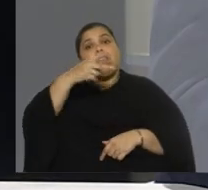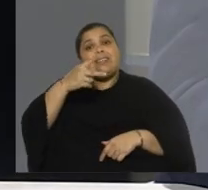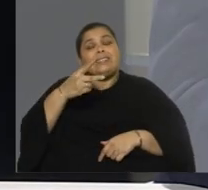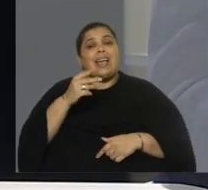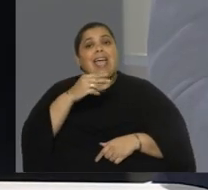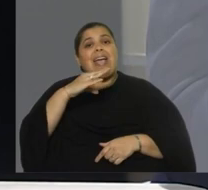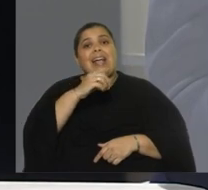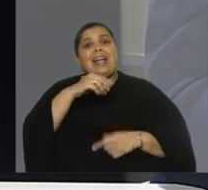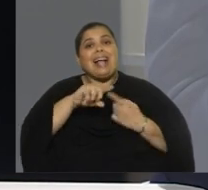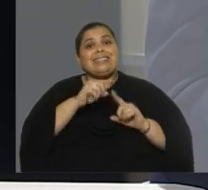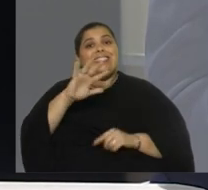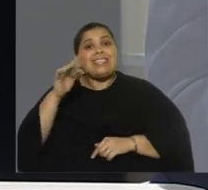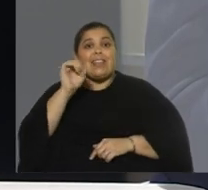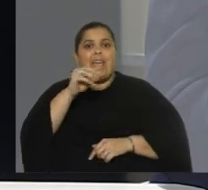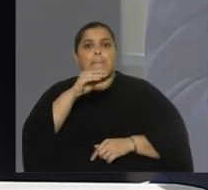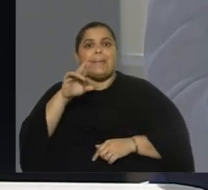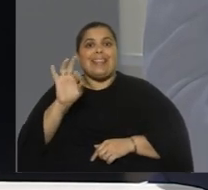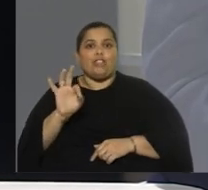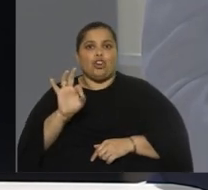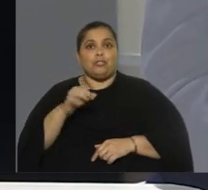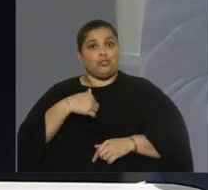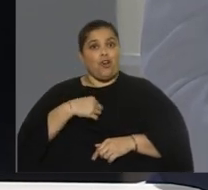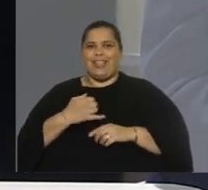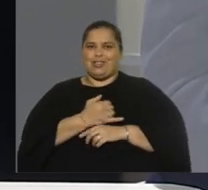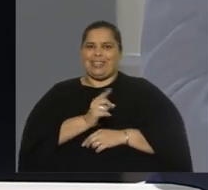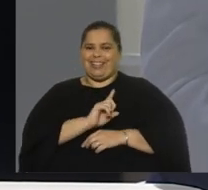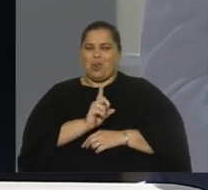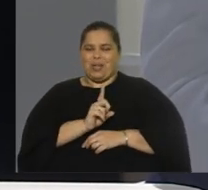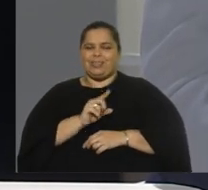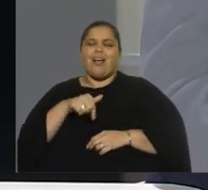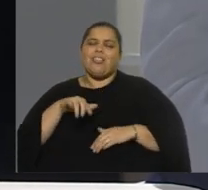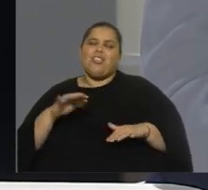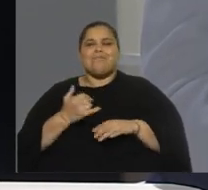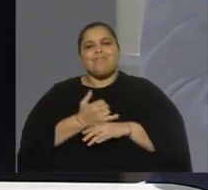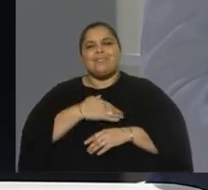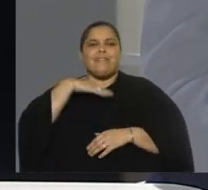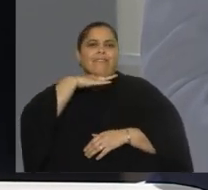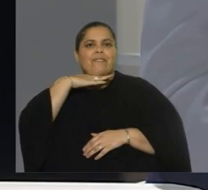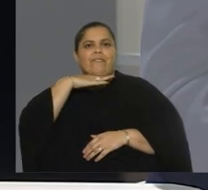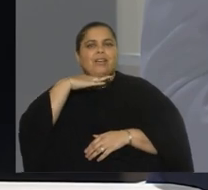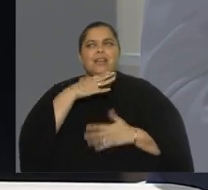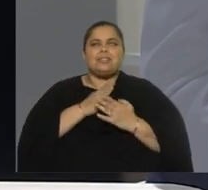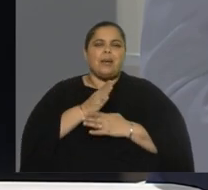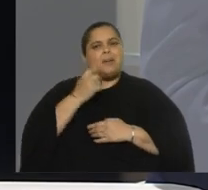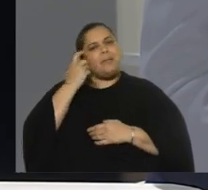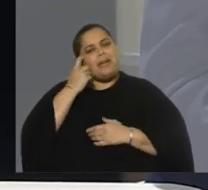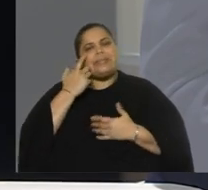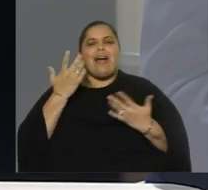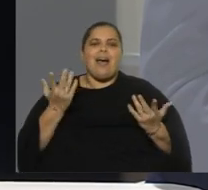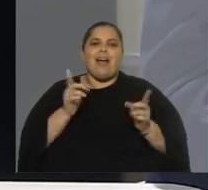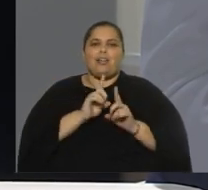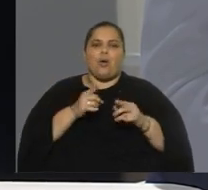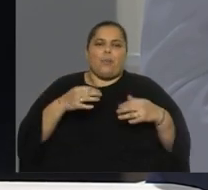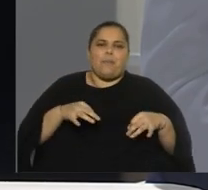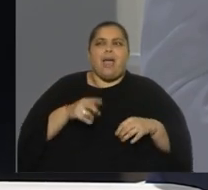Yo no soy inocente, los uruguayos todos somos muy inocentes en el sentido de pensar que cosas que